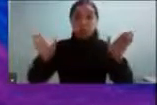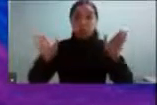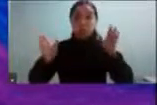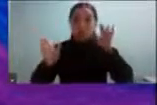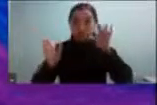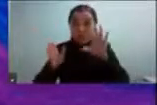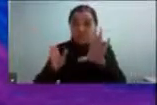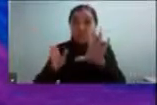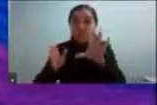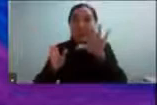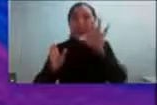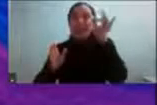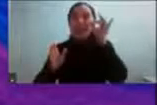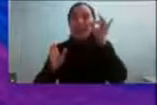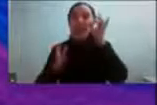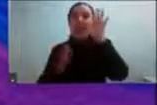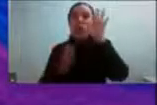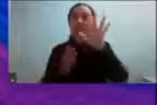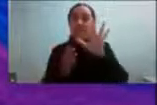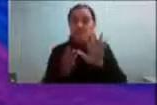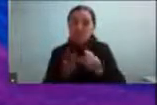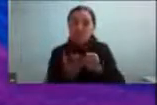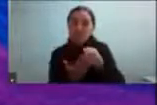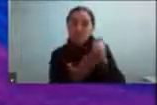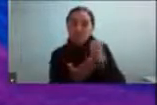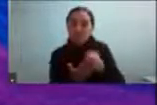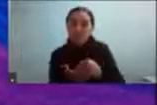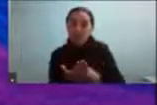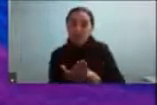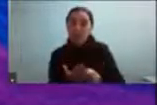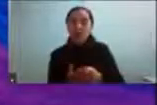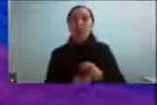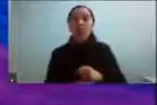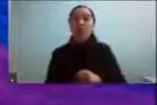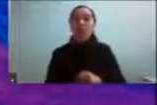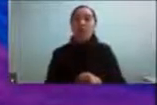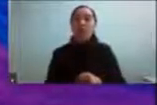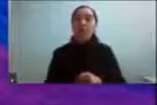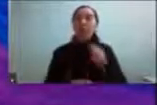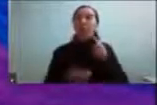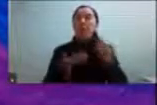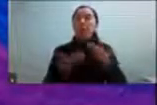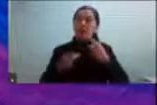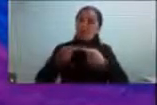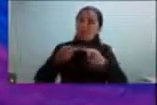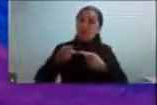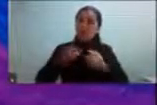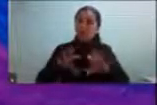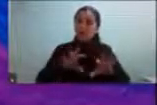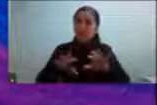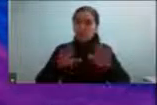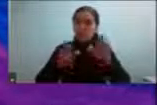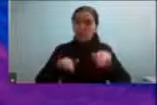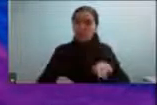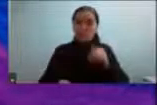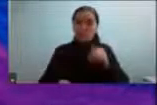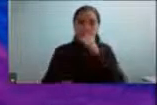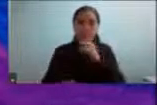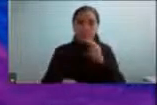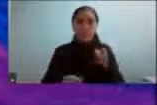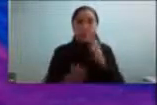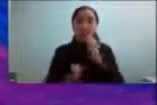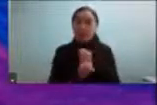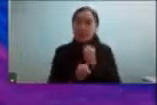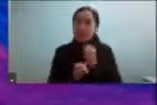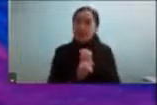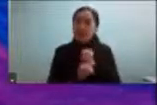pasaron varias cosas de forma simultánea pero a me pasó que en terapia lo que empecé a trabajar tenía que ver con